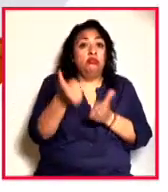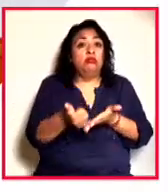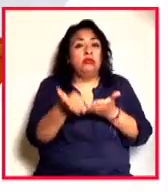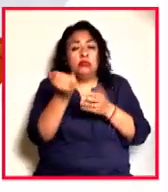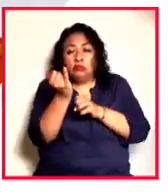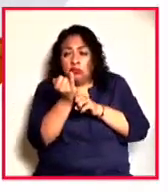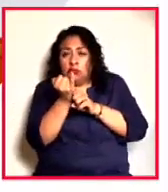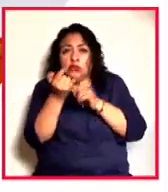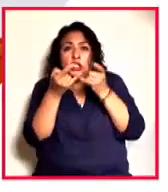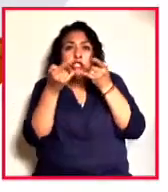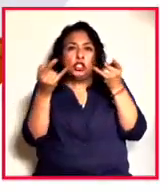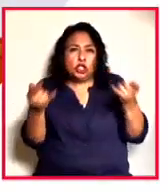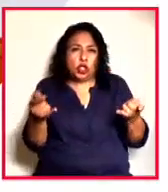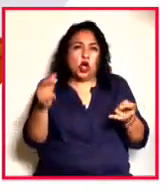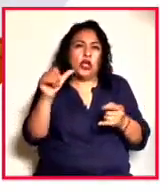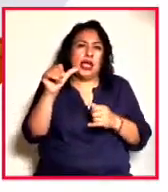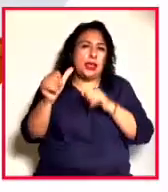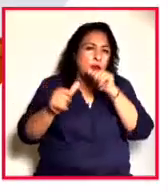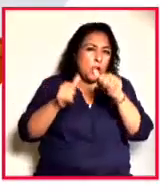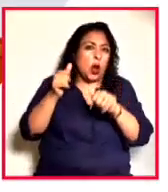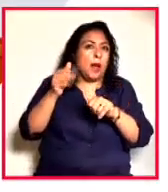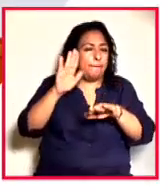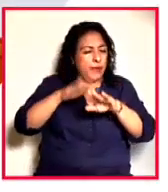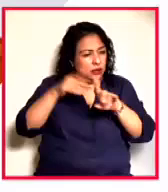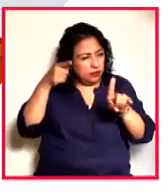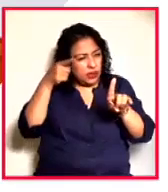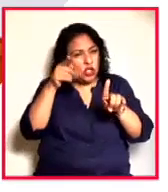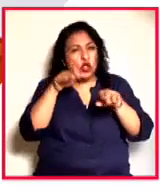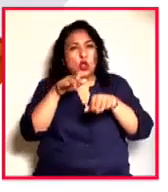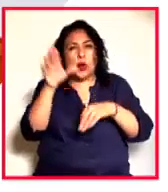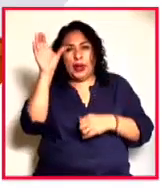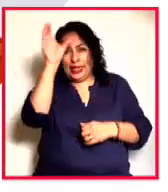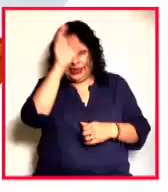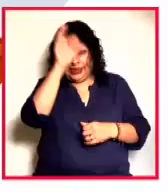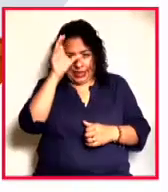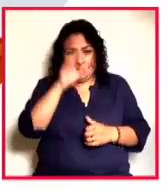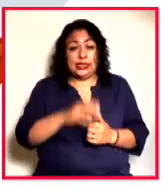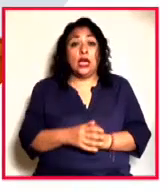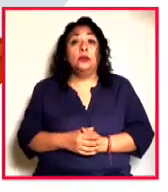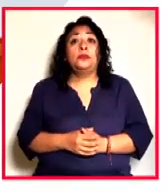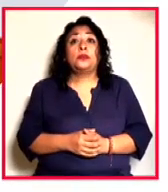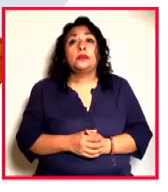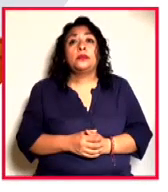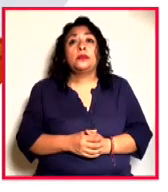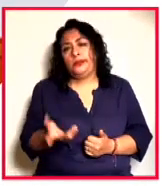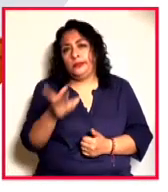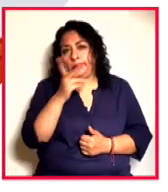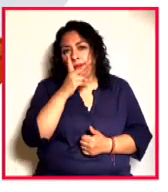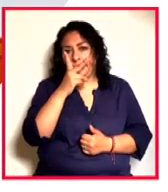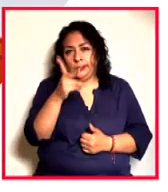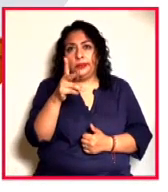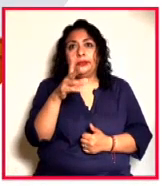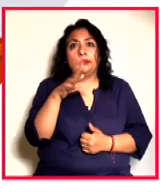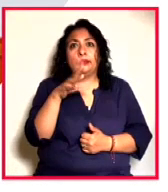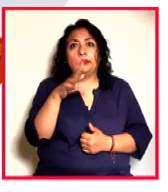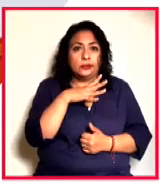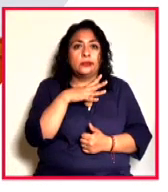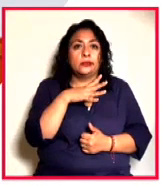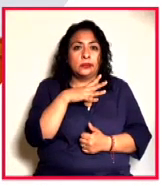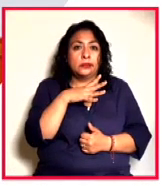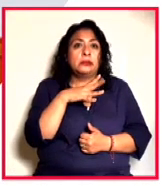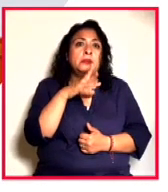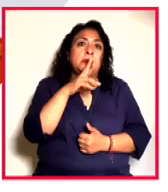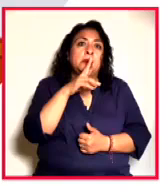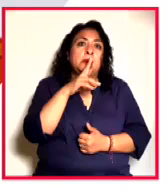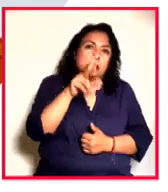históricos y antropológicos con mayor objetividad científica. En términos de que sí estaban mejor